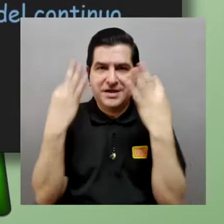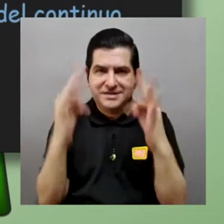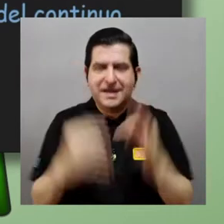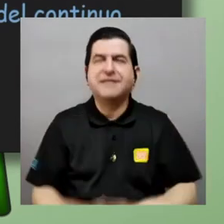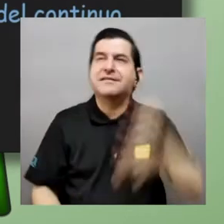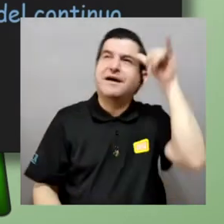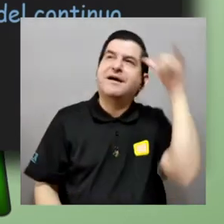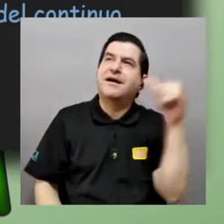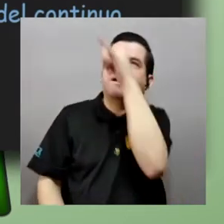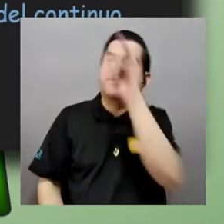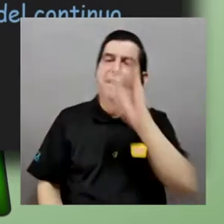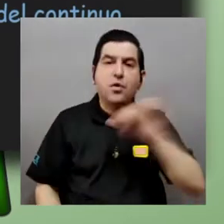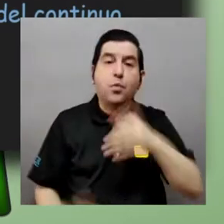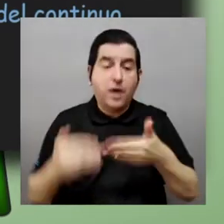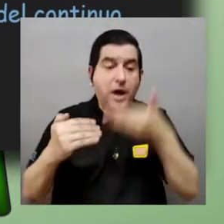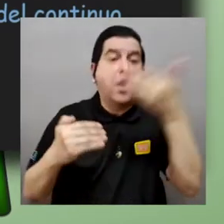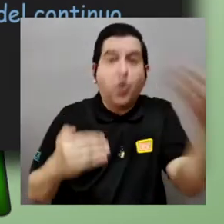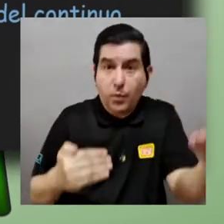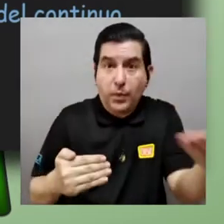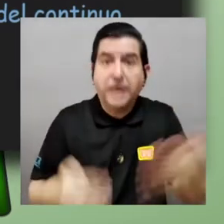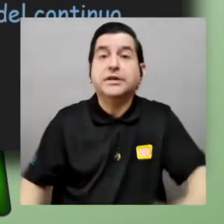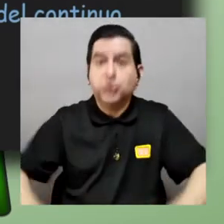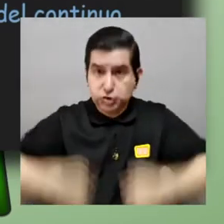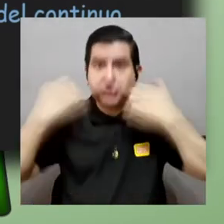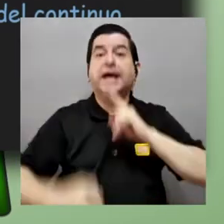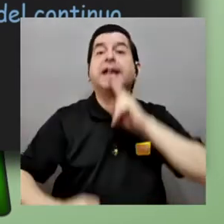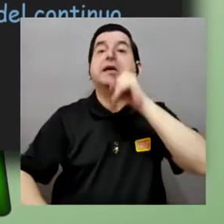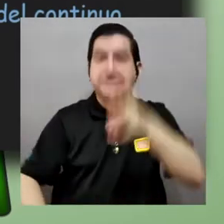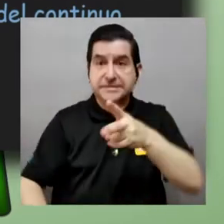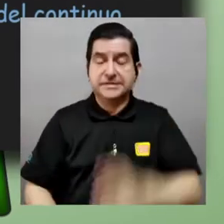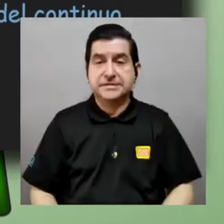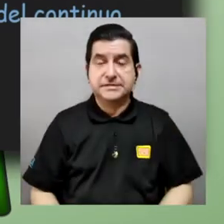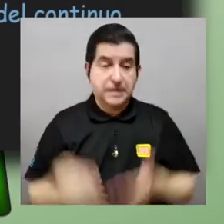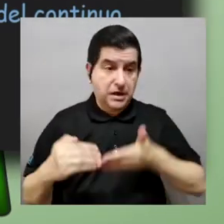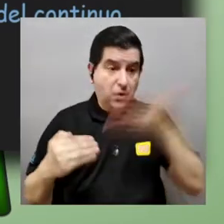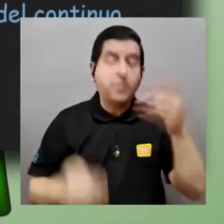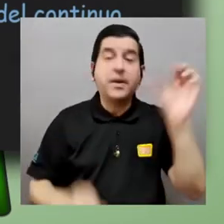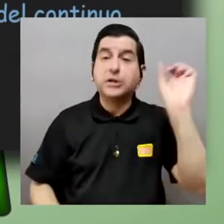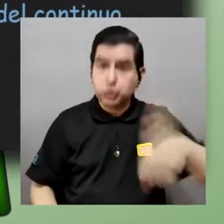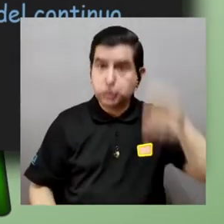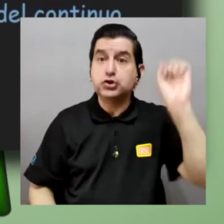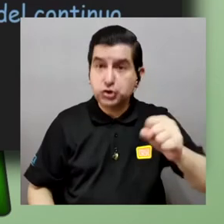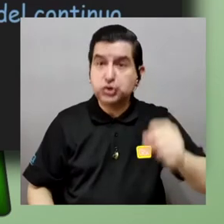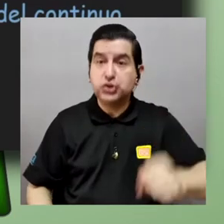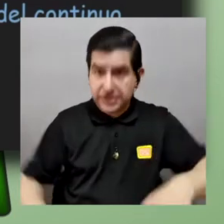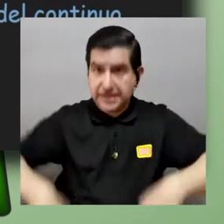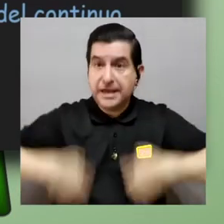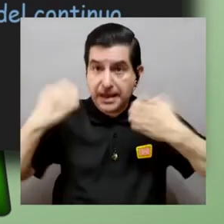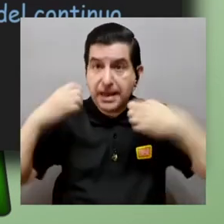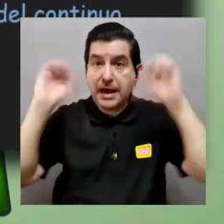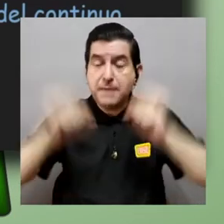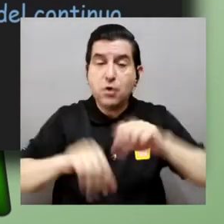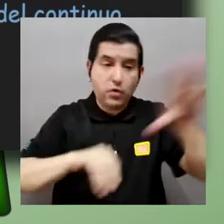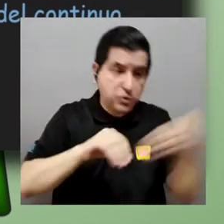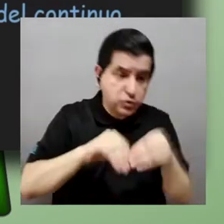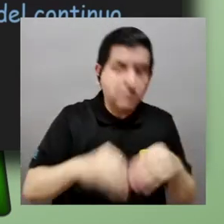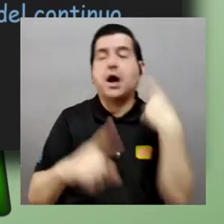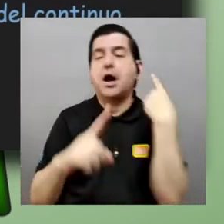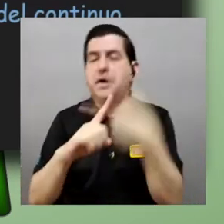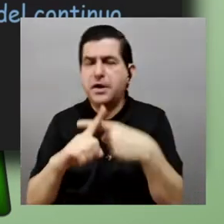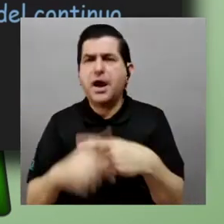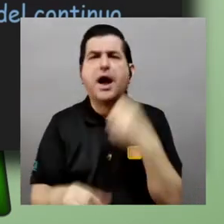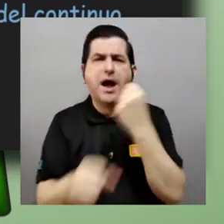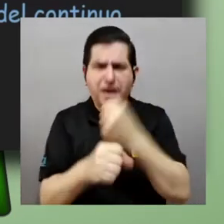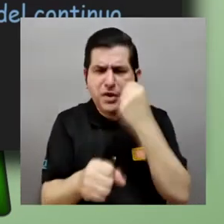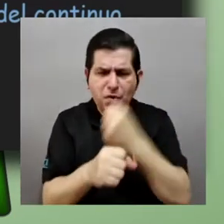objetos que realmente existen son objetos que realmente existen y de hecho hasta se pueden sumar y multiplicar y hay operaciones que se definen entre